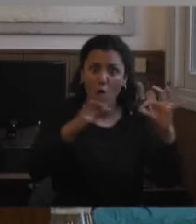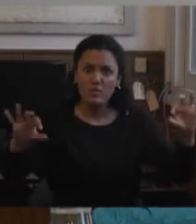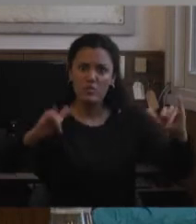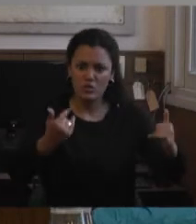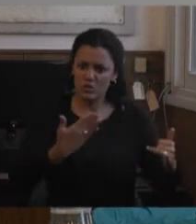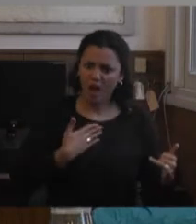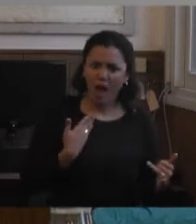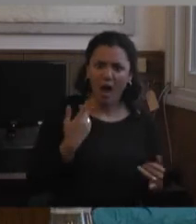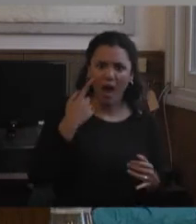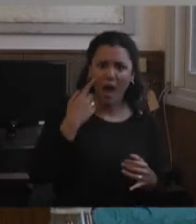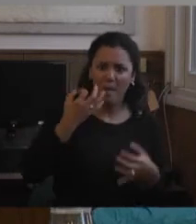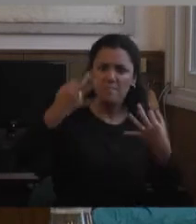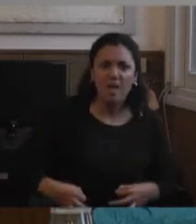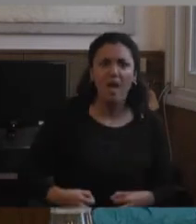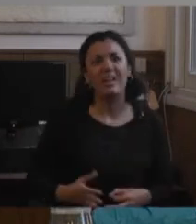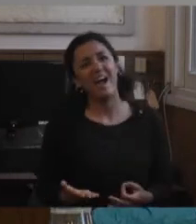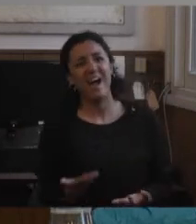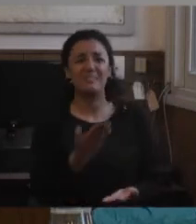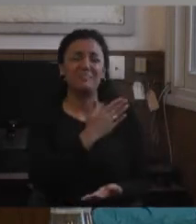pero qué pena, bueno, me voy a otro lugar.